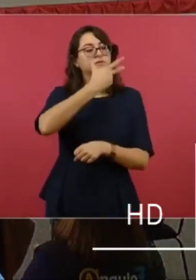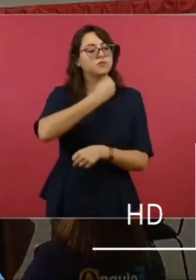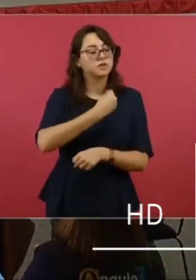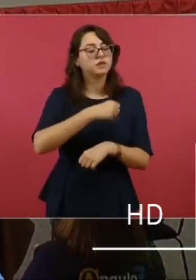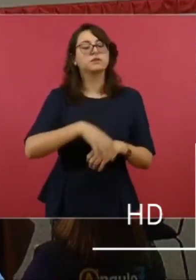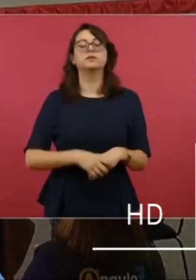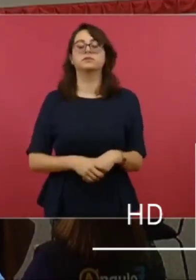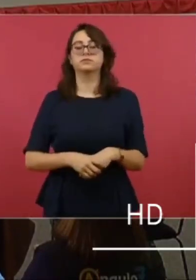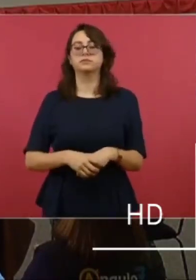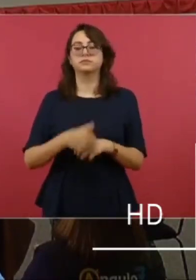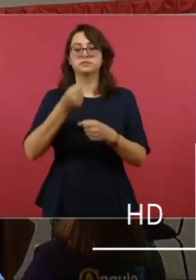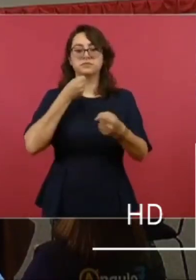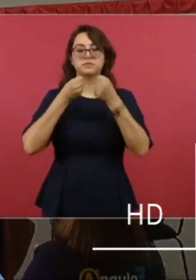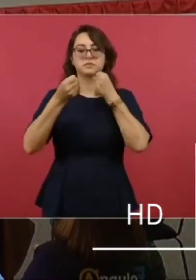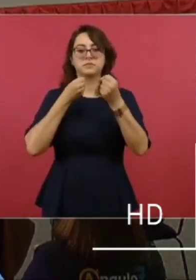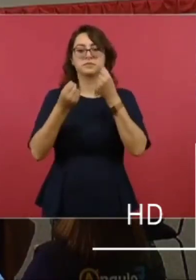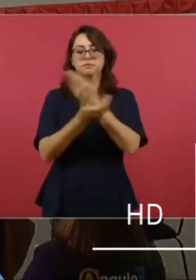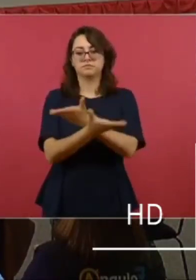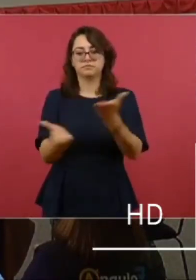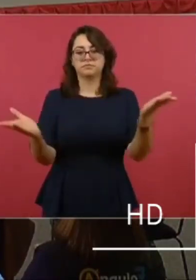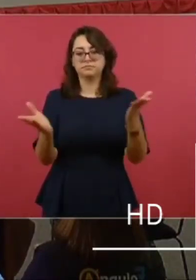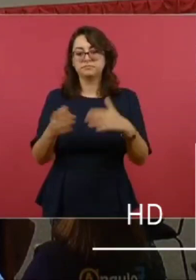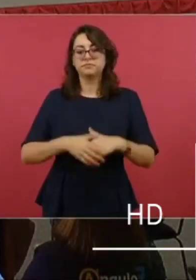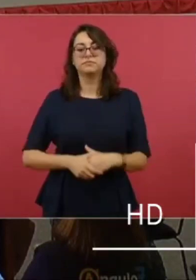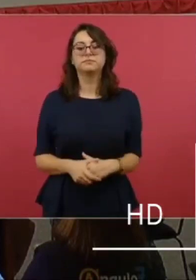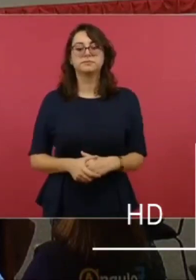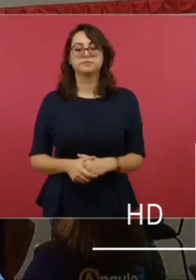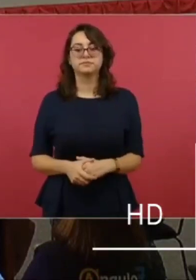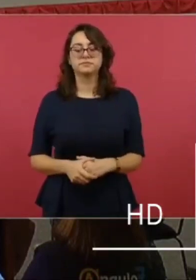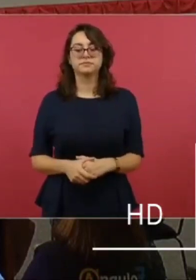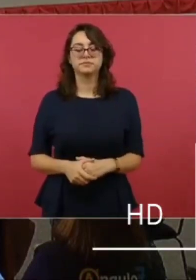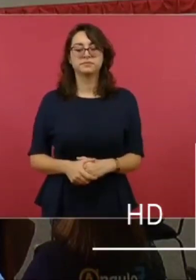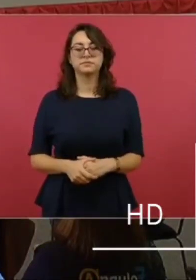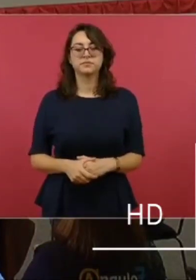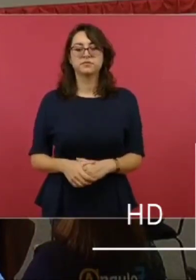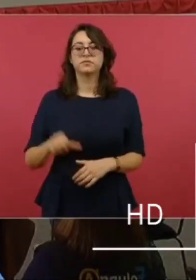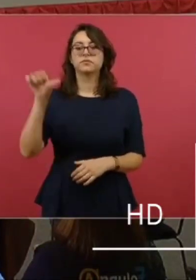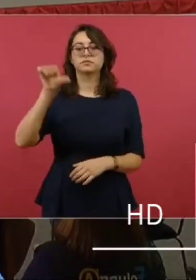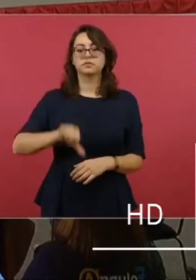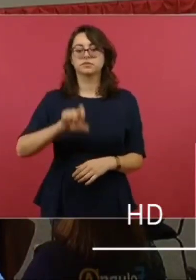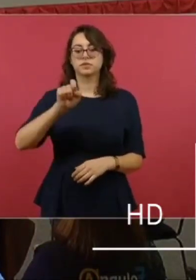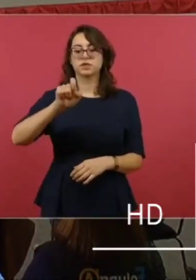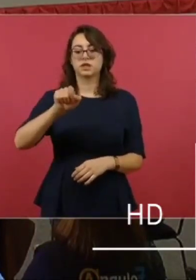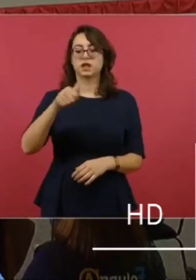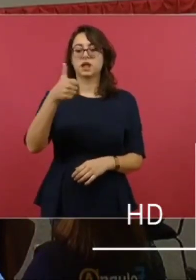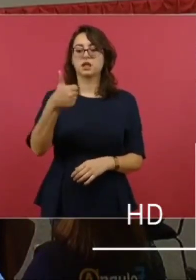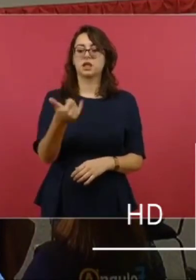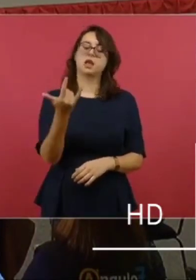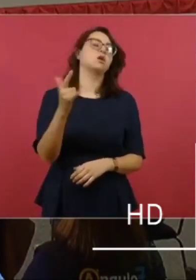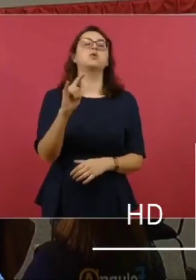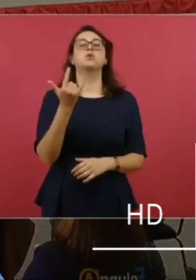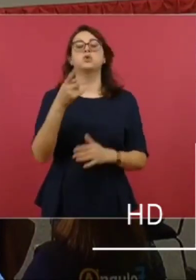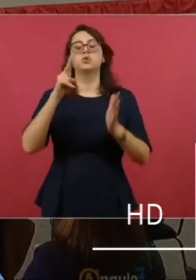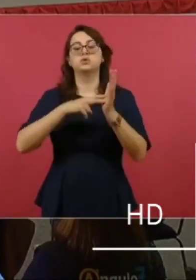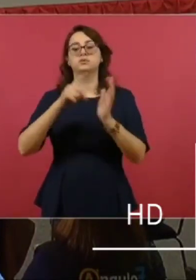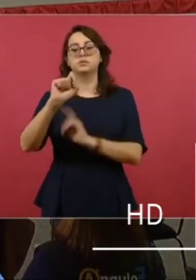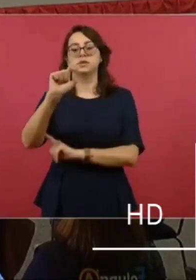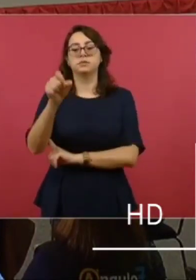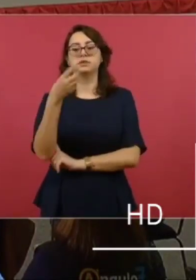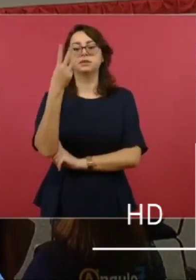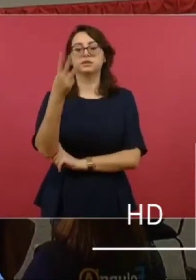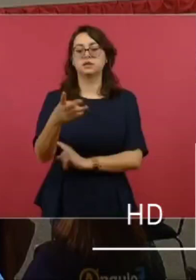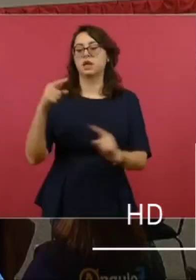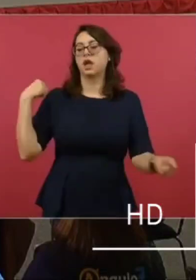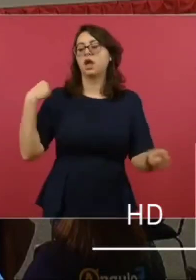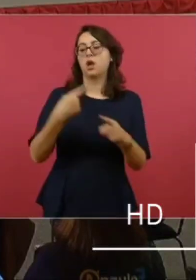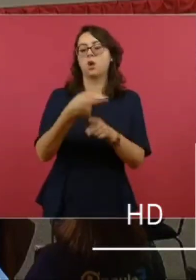representantes de los medios de comunicación hoy es veintiséis de julio de dos mil veintitrés y esta es la sección quién es quién